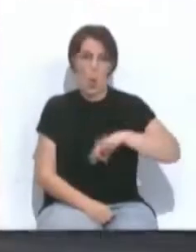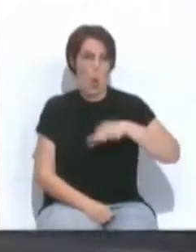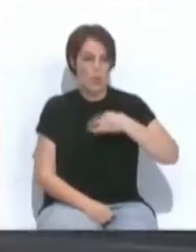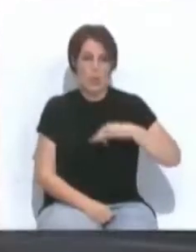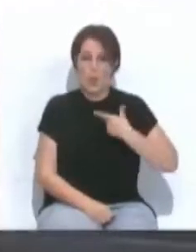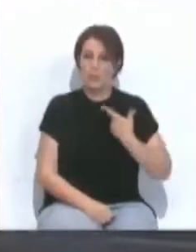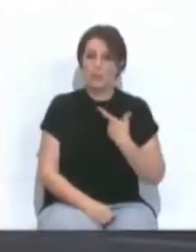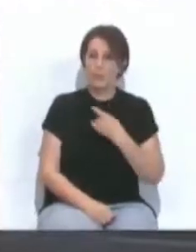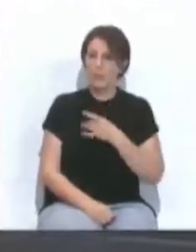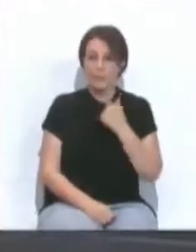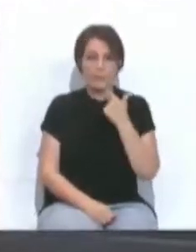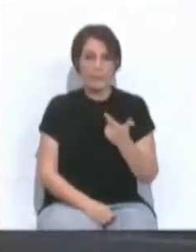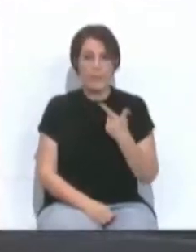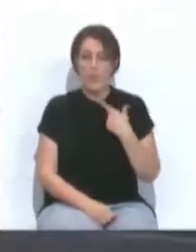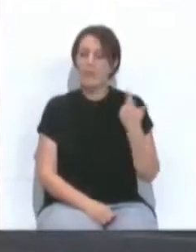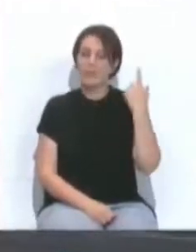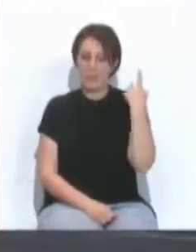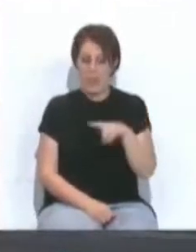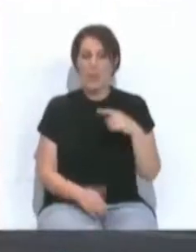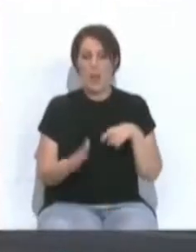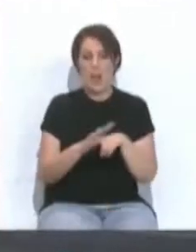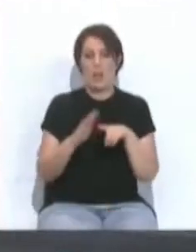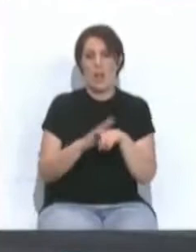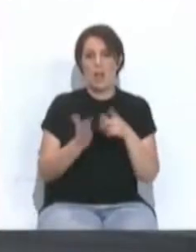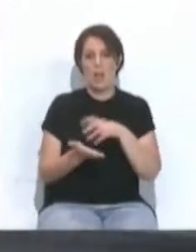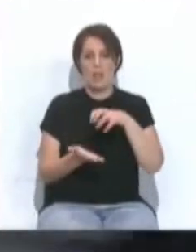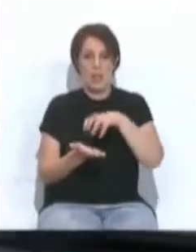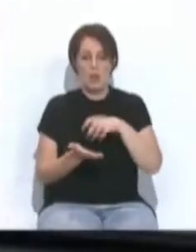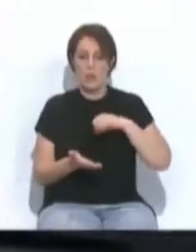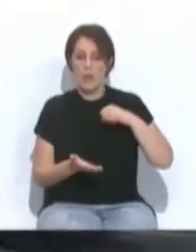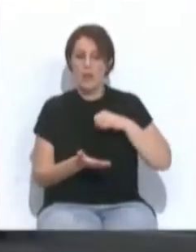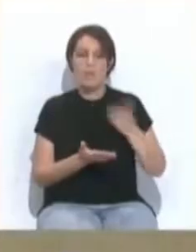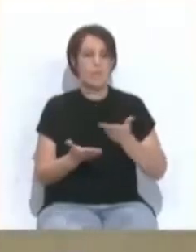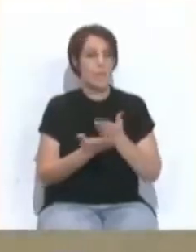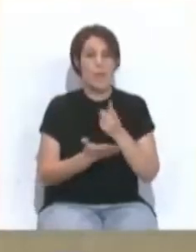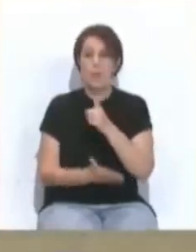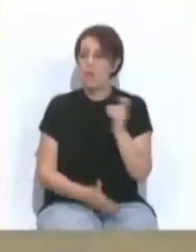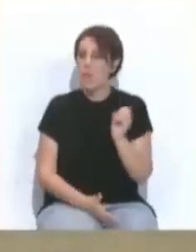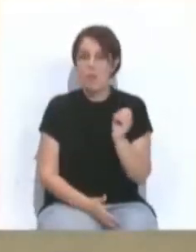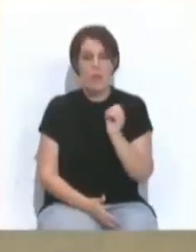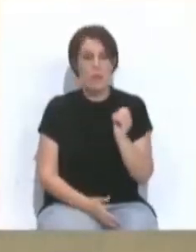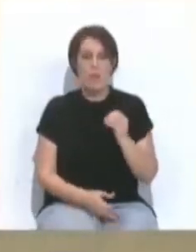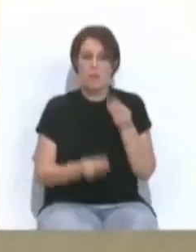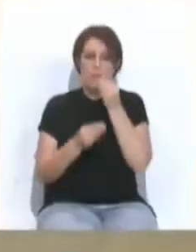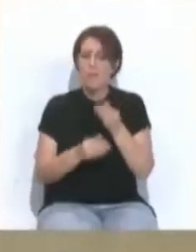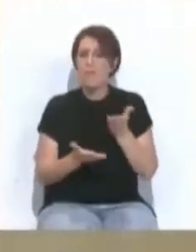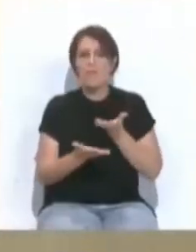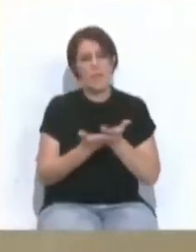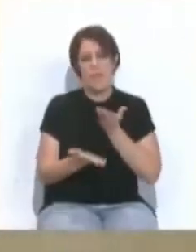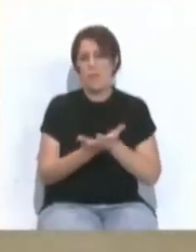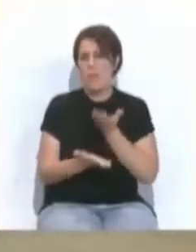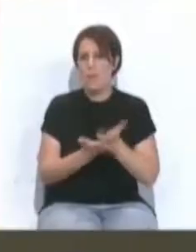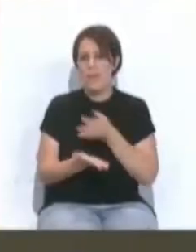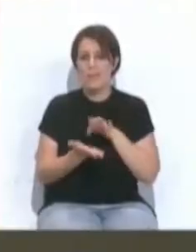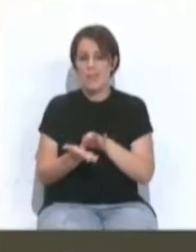El sindicato ha asegurado que le consta que la gerencia del centro hospitalario solicita el 100% de sustituciones, siendo los